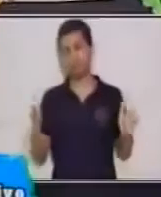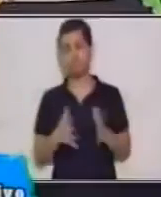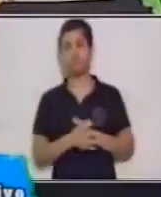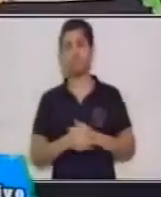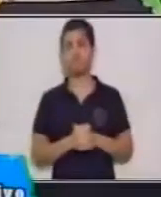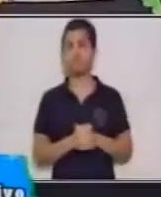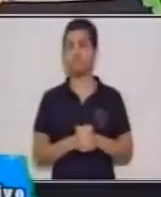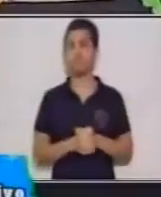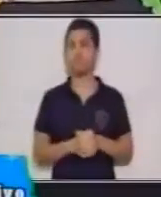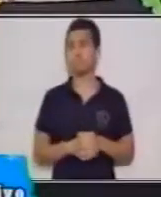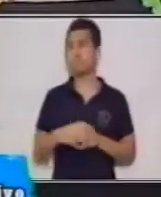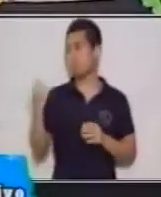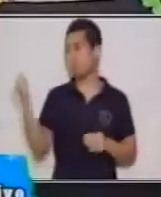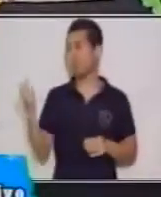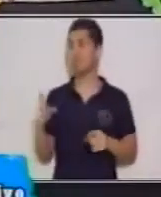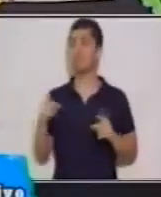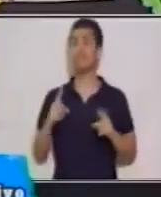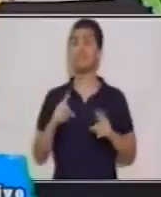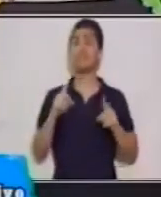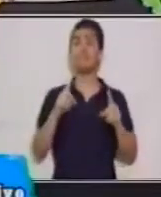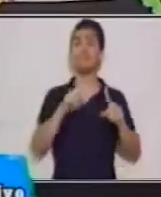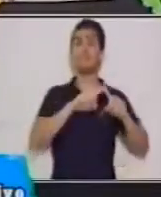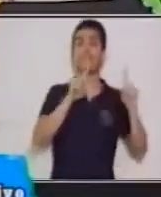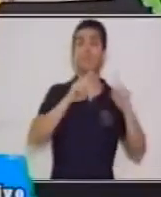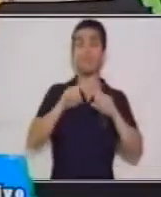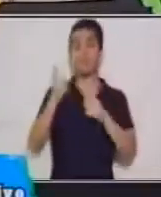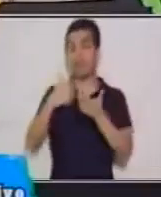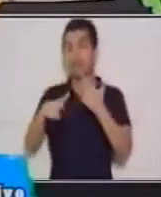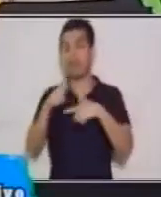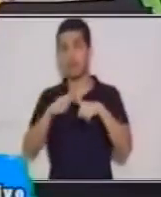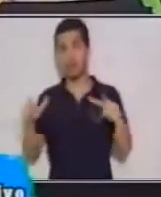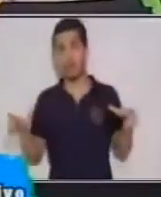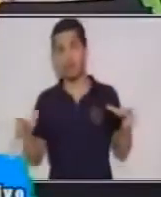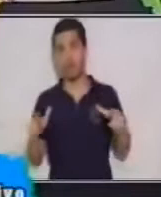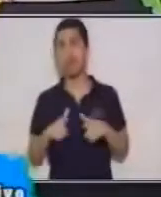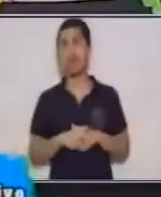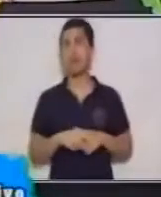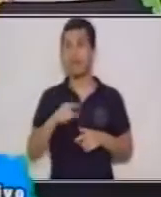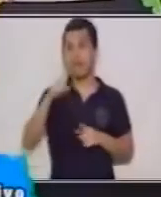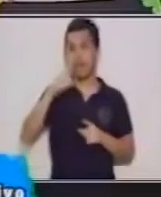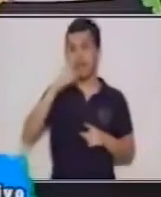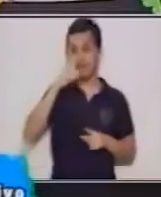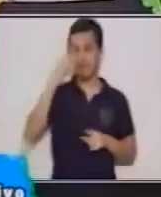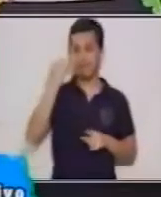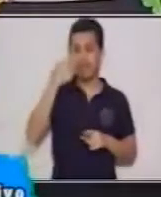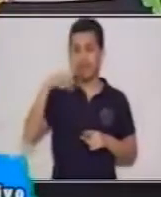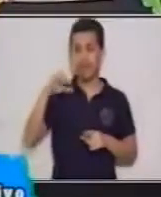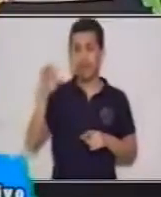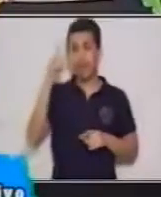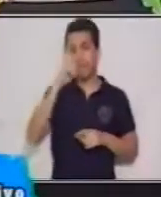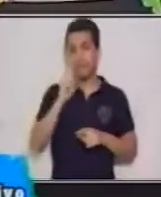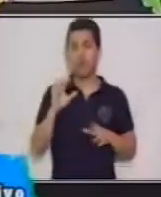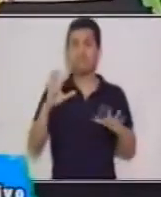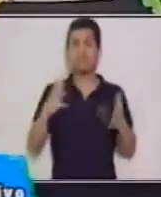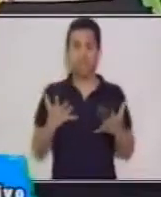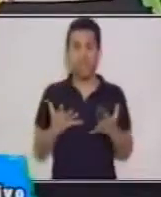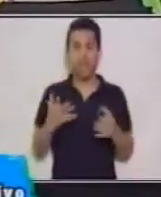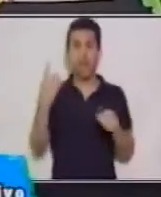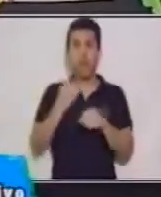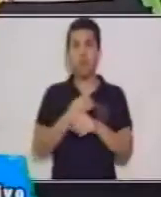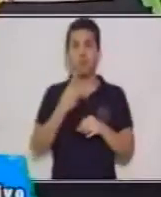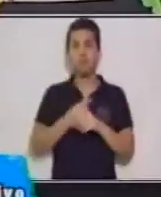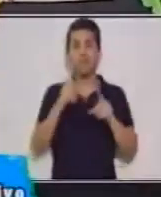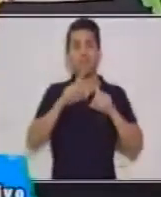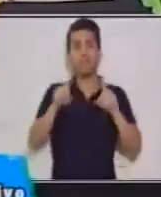nuestros tipos de lenguaje nos dicen que el lenguaje se utiliza de diversas formas para enviar el